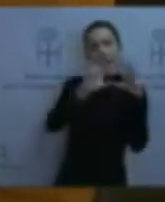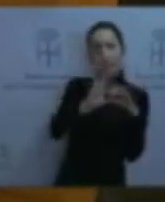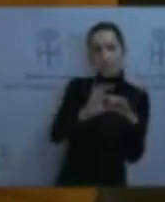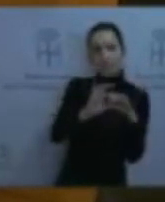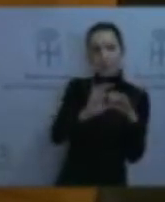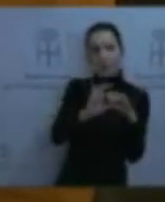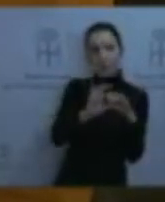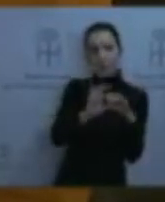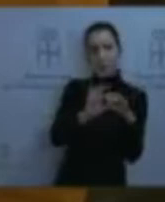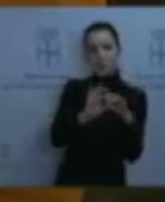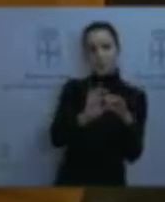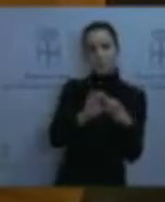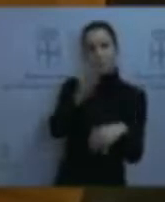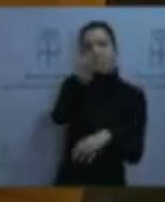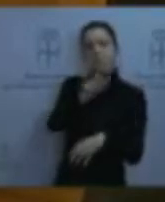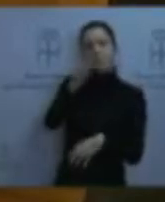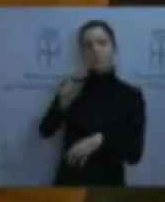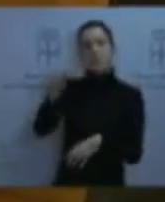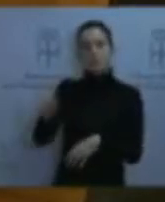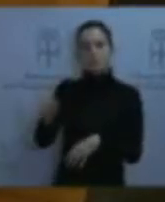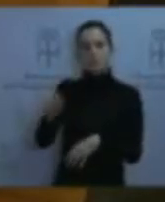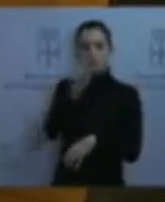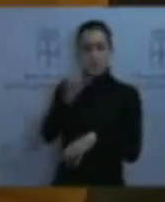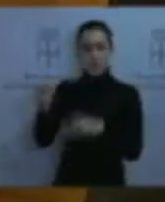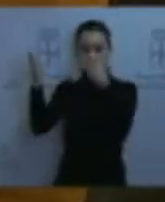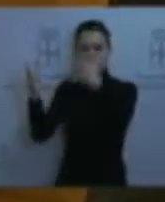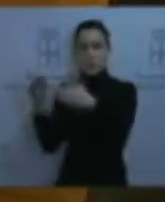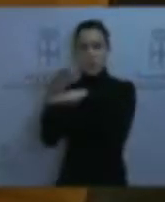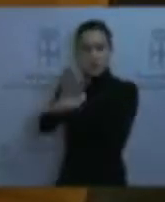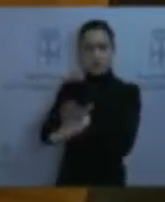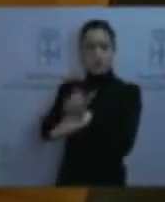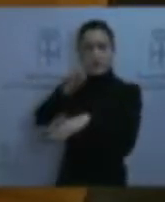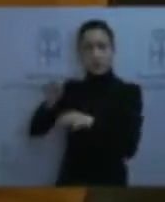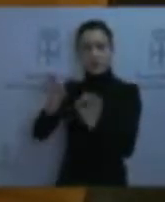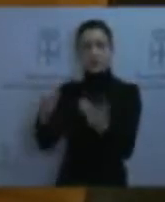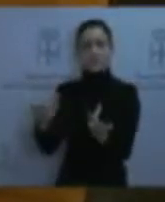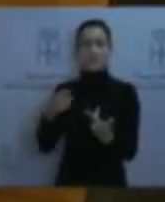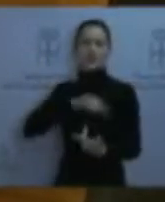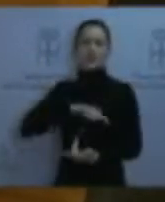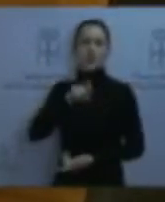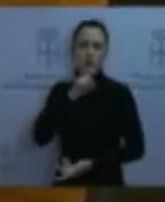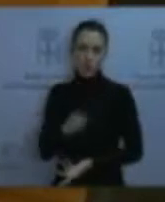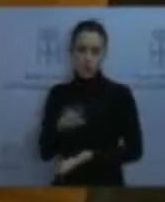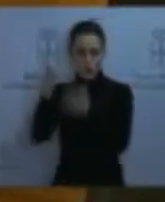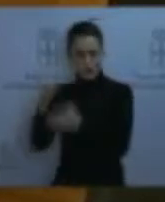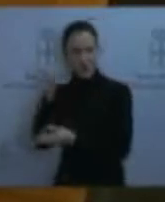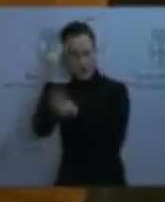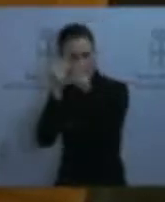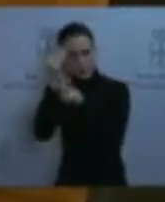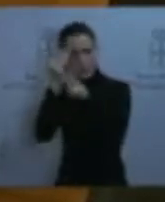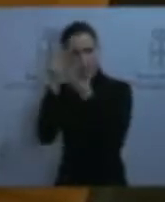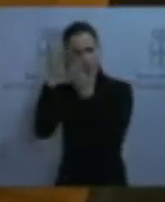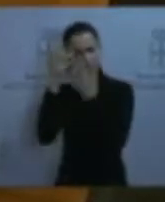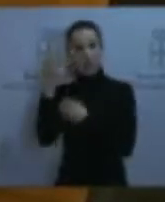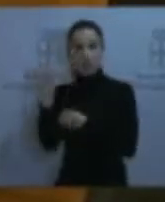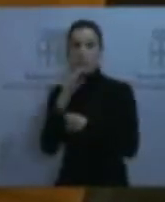representan. Deberían de reflexionar. Porque ustedes mismos prometieron que, a principios de